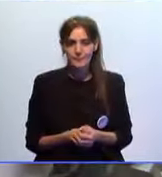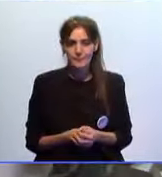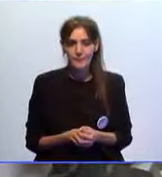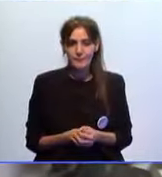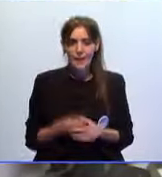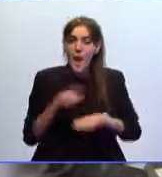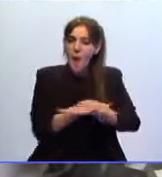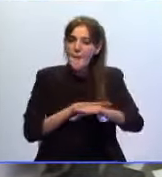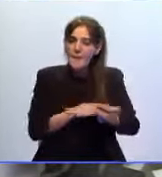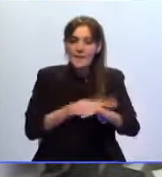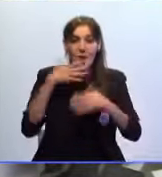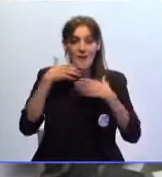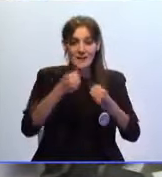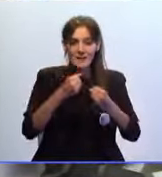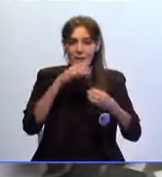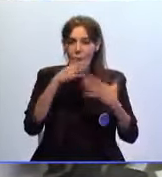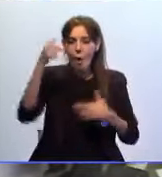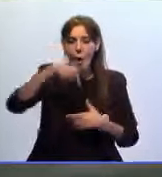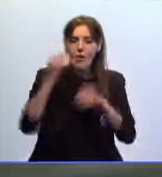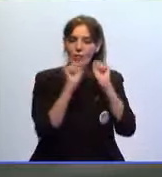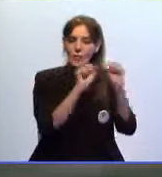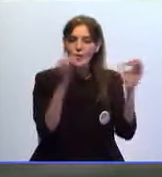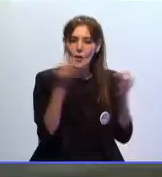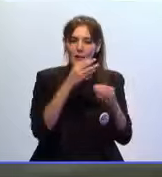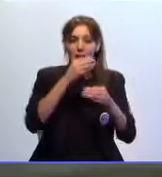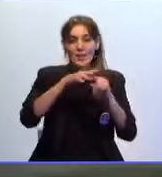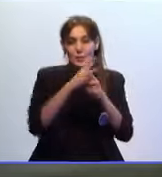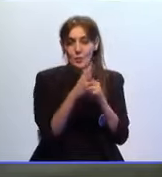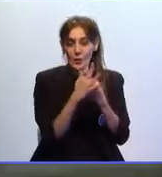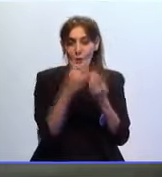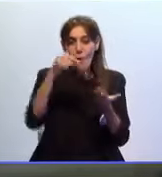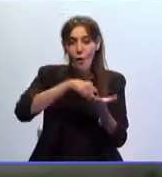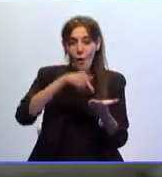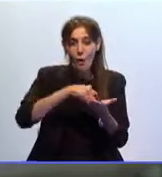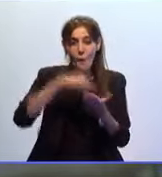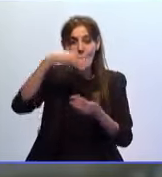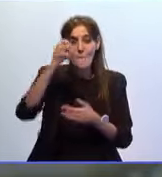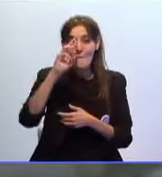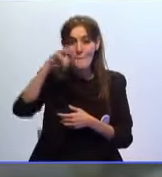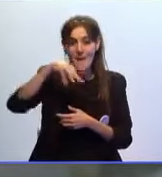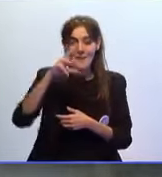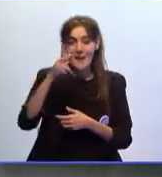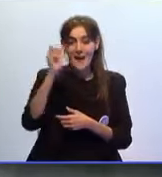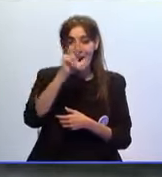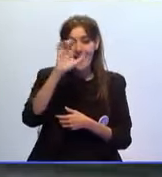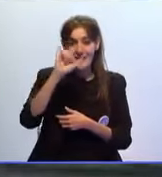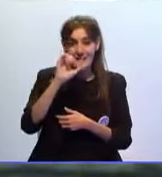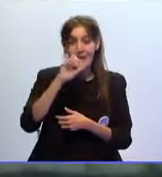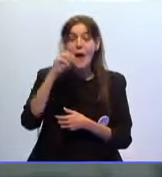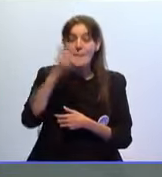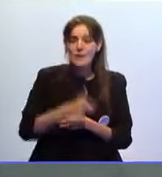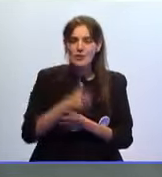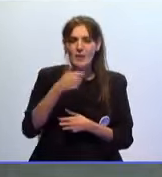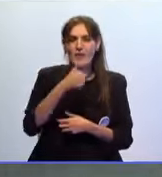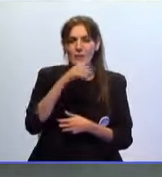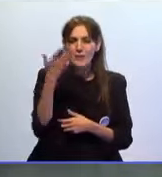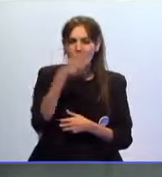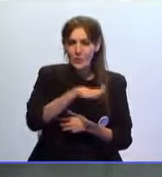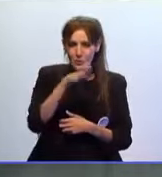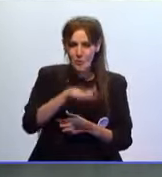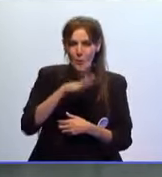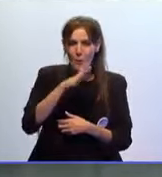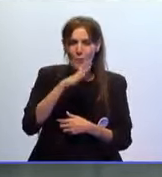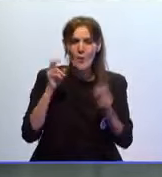El Ministerio de Sanidad ha defendido su actuación en el caso de Marian Hayek, la ceutí que, como saben, fallecía